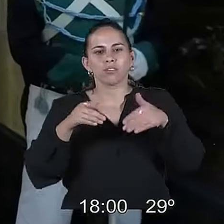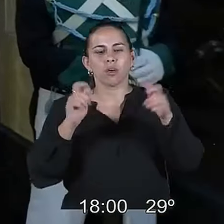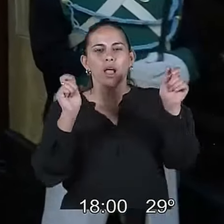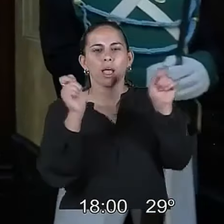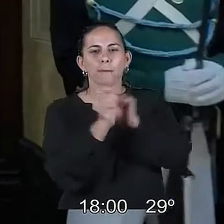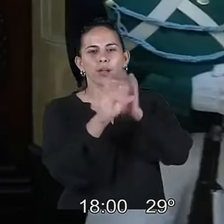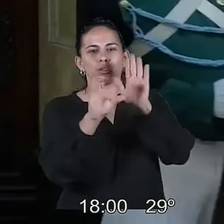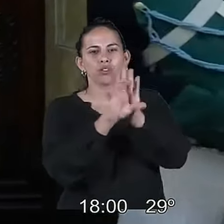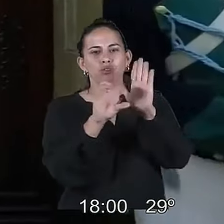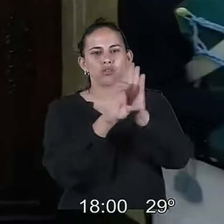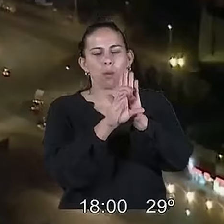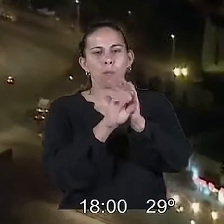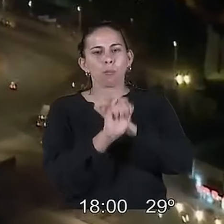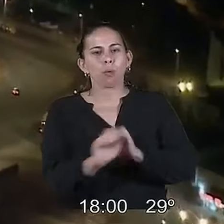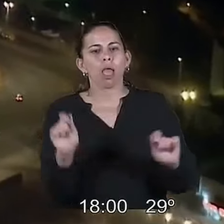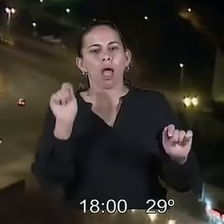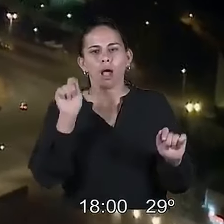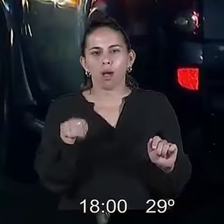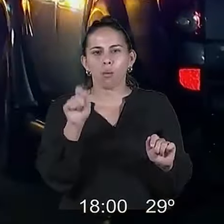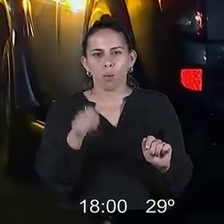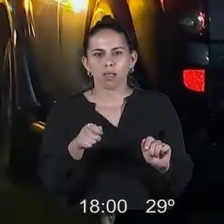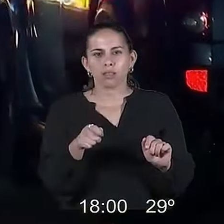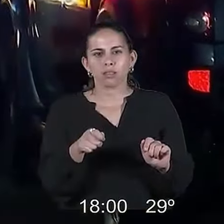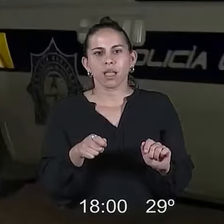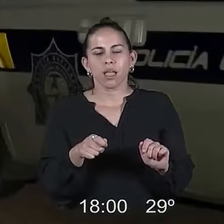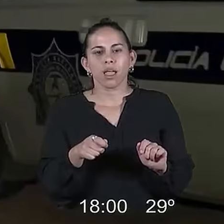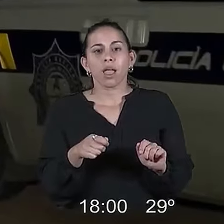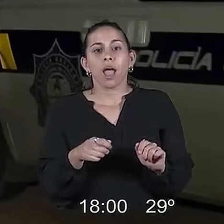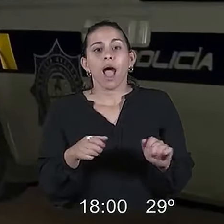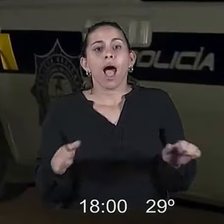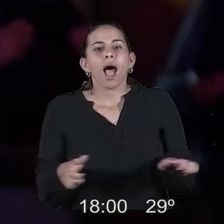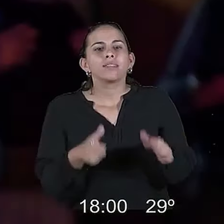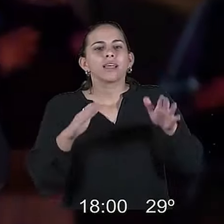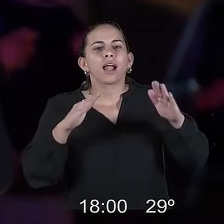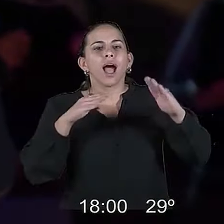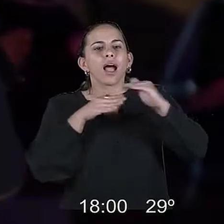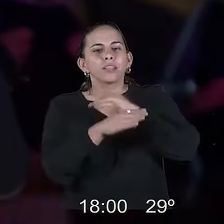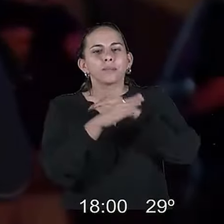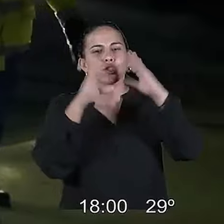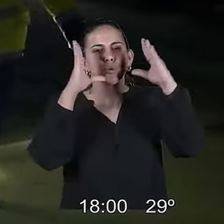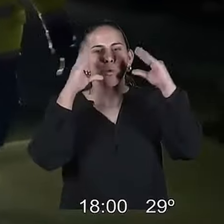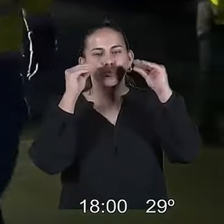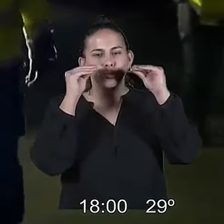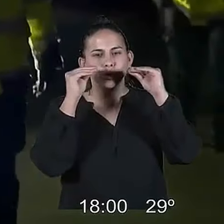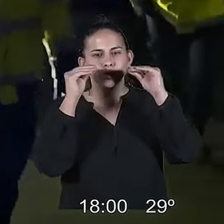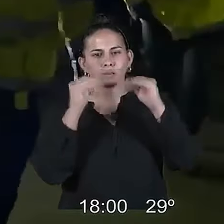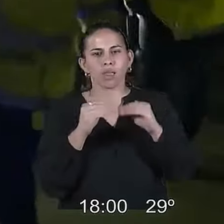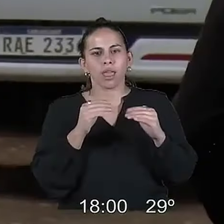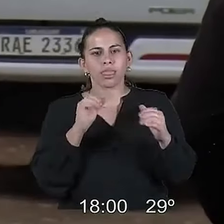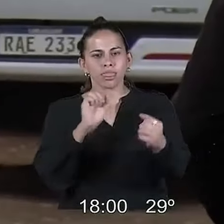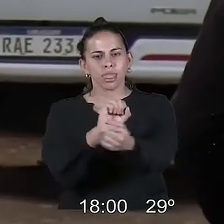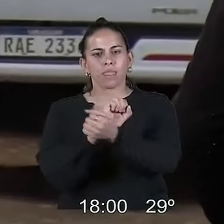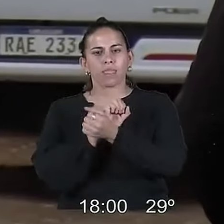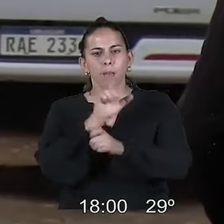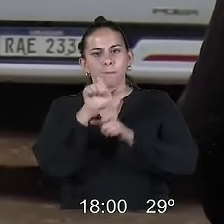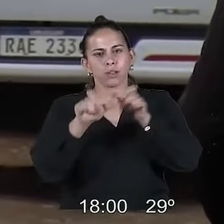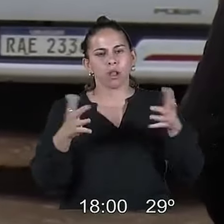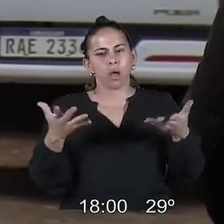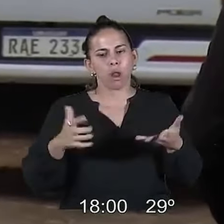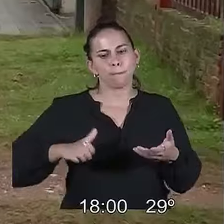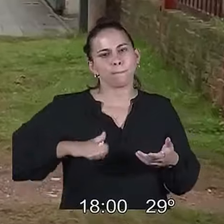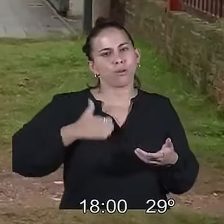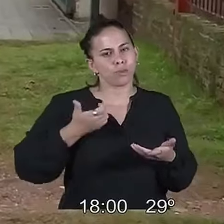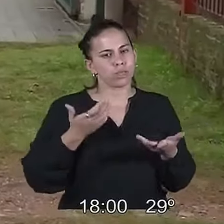...constitución para que por orden expresa y fundada de un juez se puedan realizar allanamientos nocturnos y detener a quienes se aprovechan del